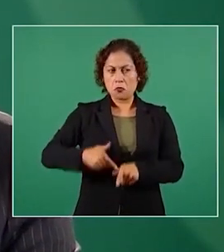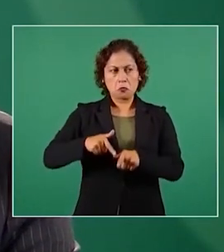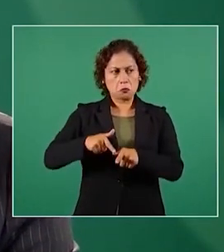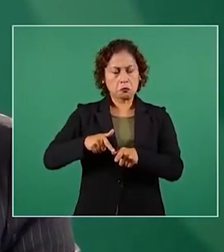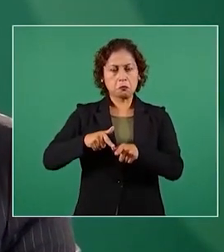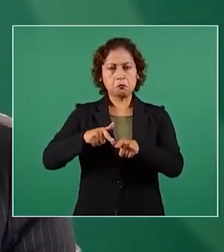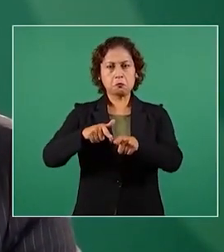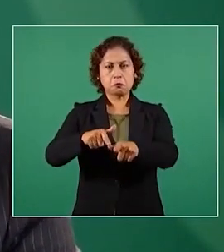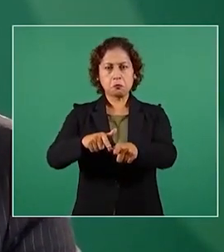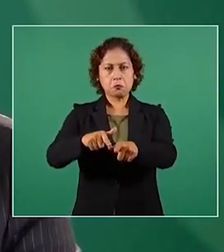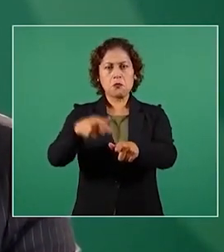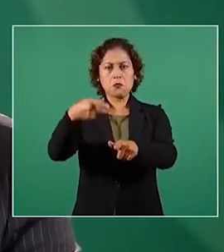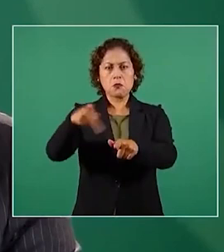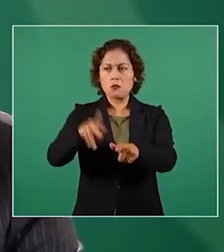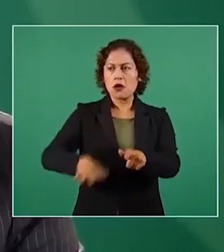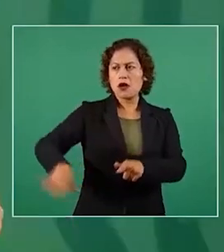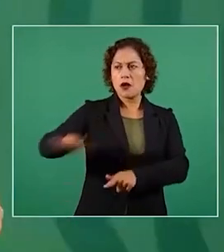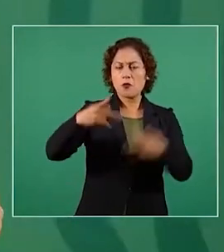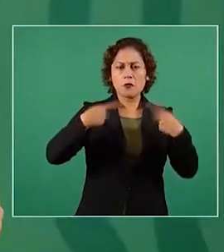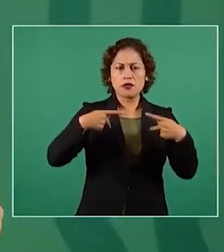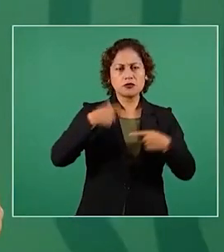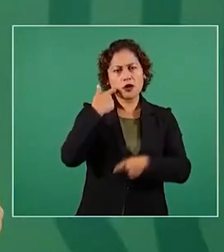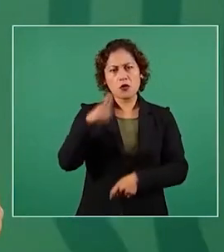respaldo de los ciudadanos